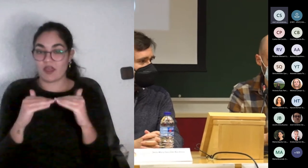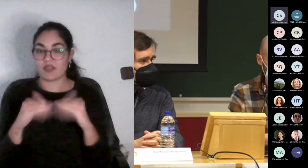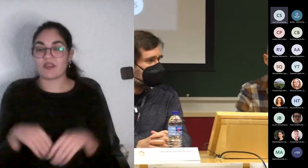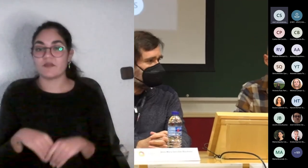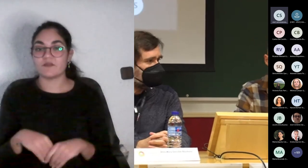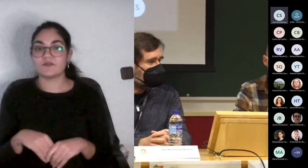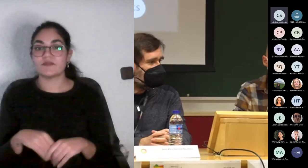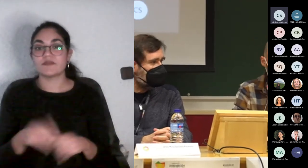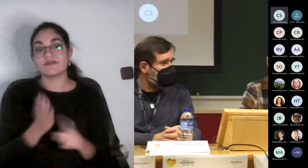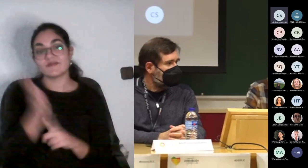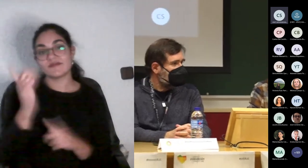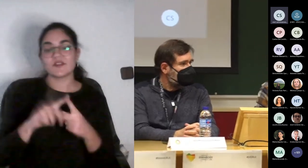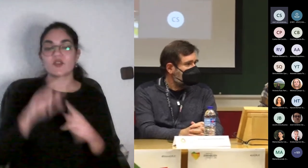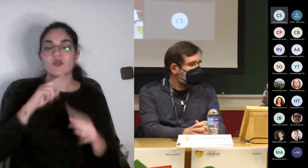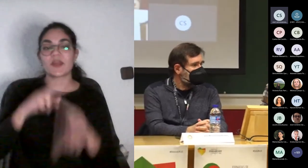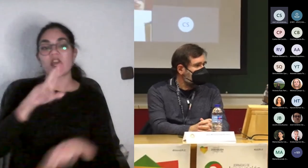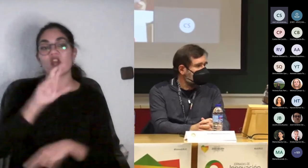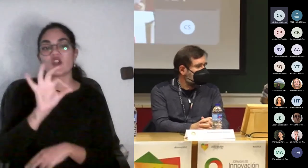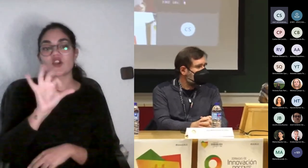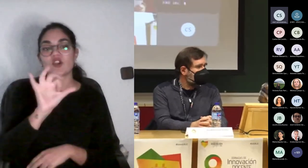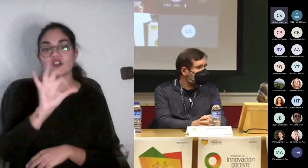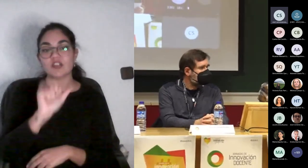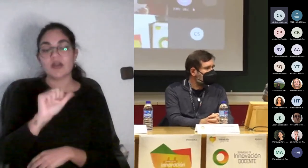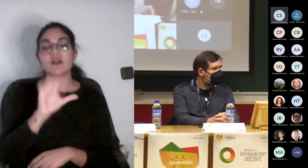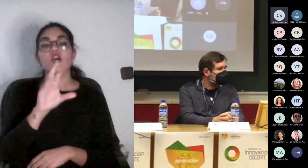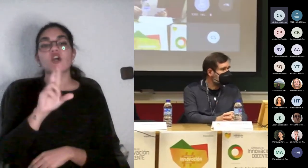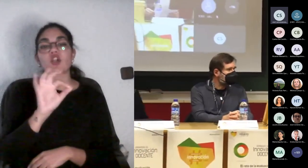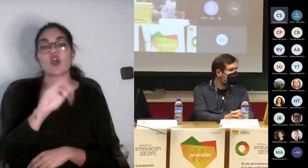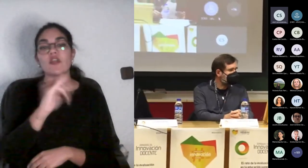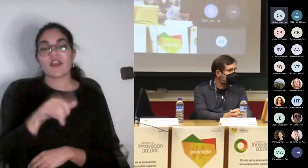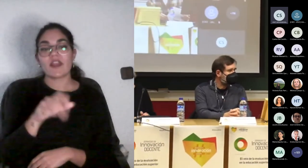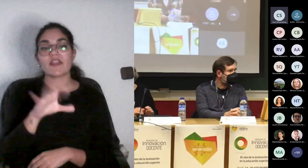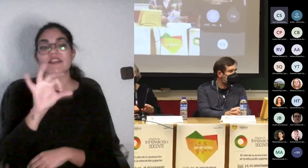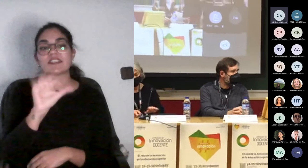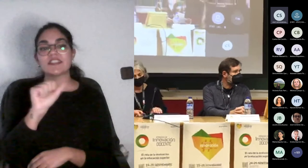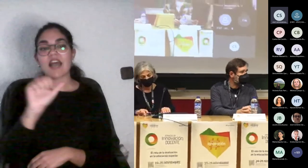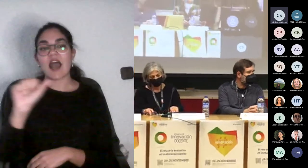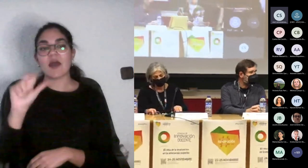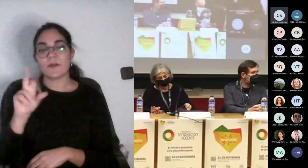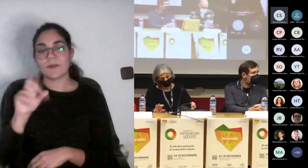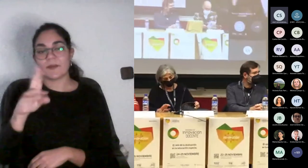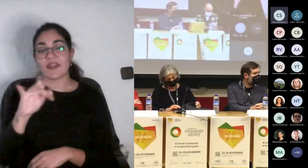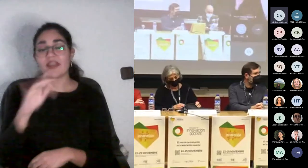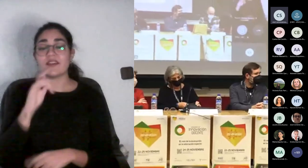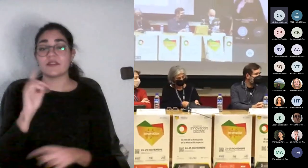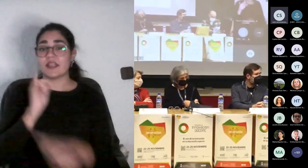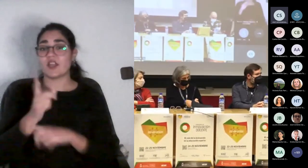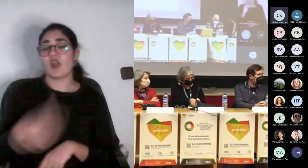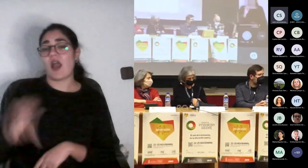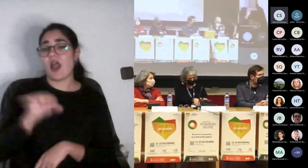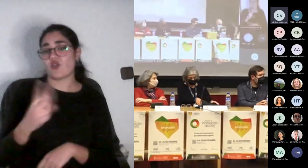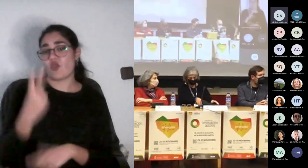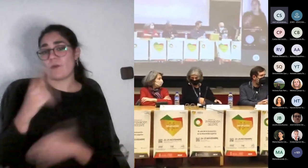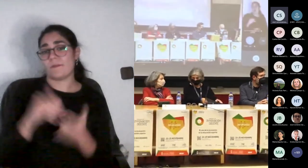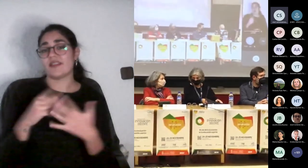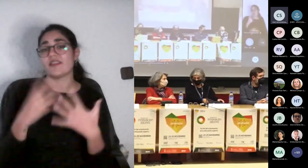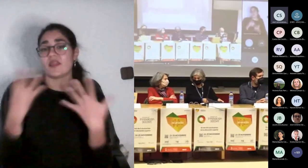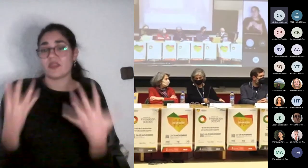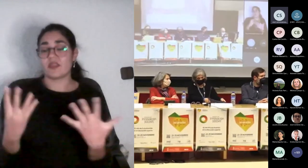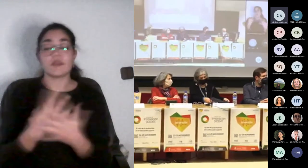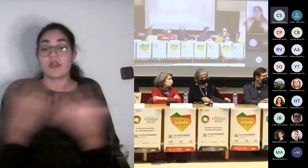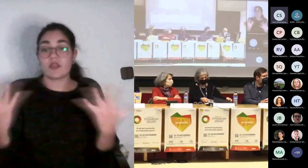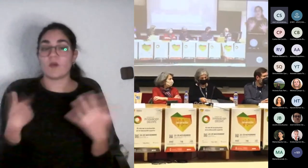lado tenemos a Rosa Rodríguez Saavedra, directora de la unidad de igualdad desde el año 2019, anteriormente vocal en